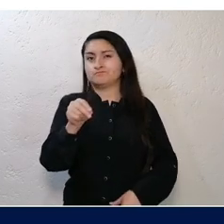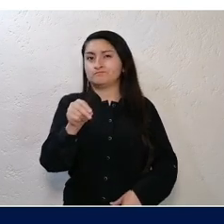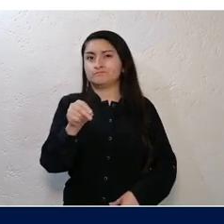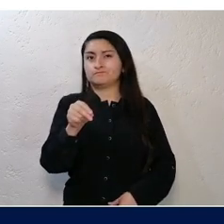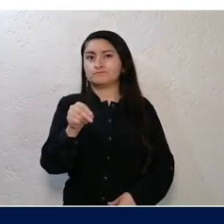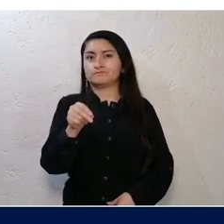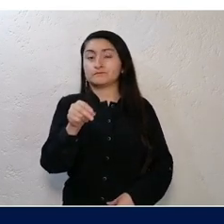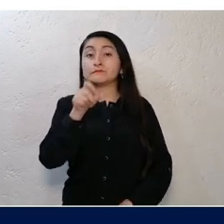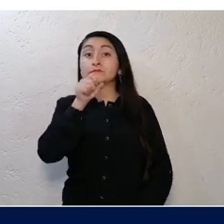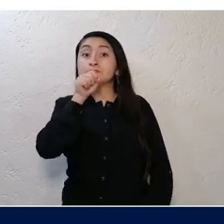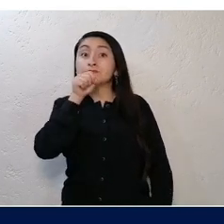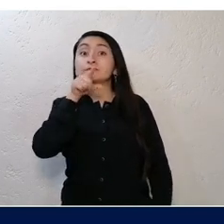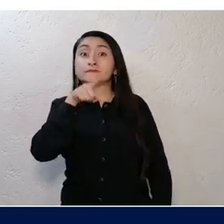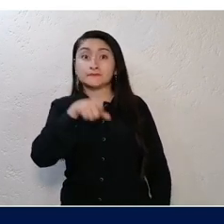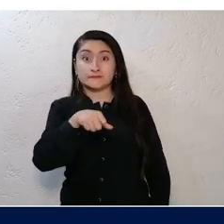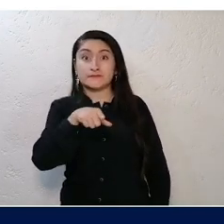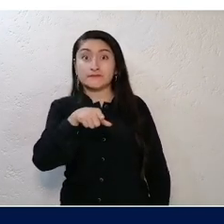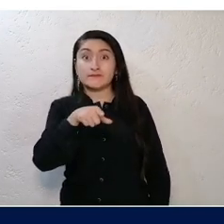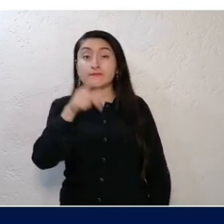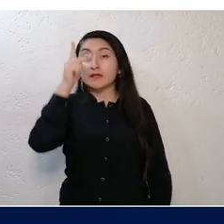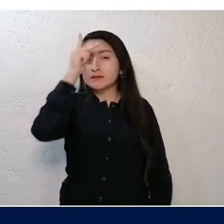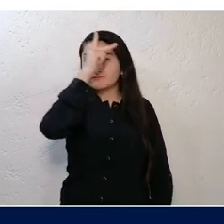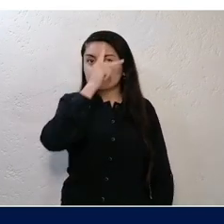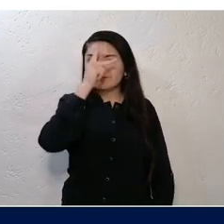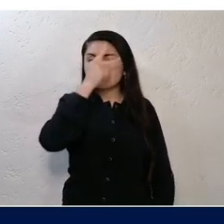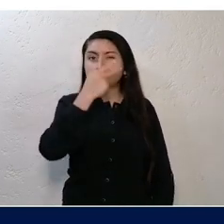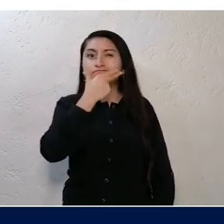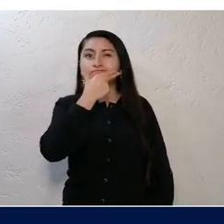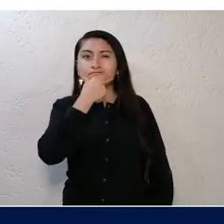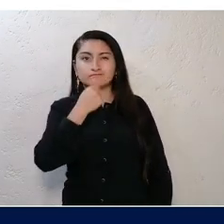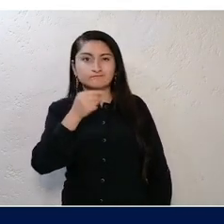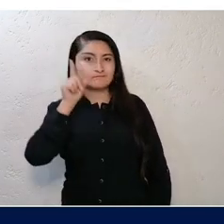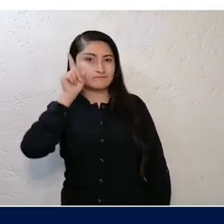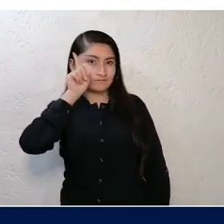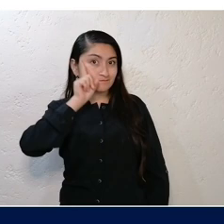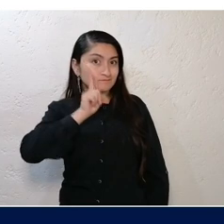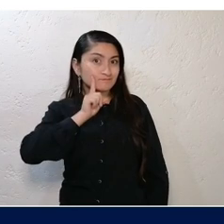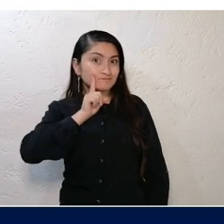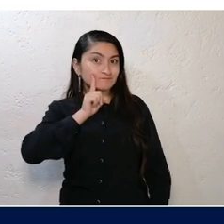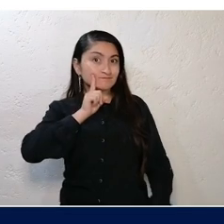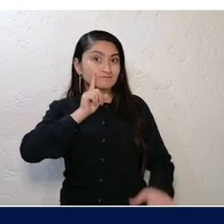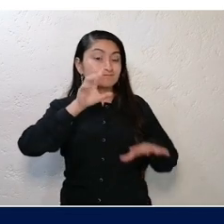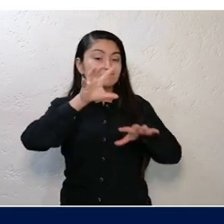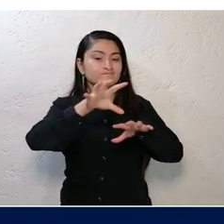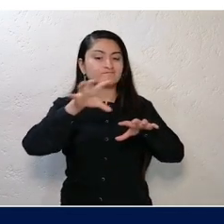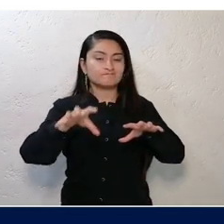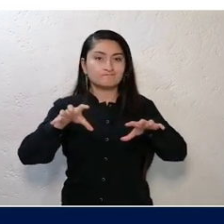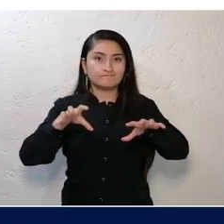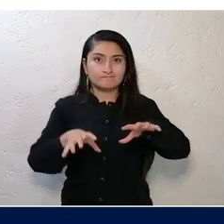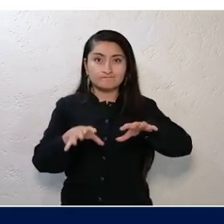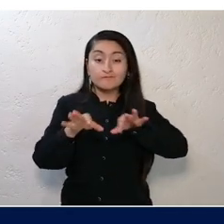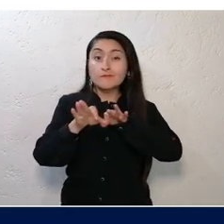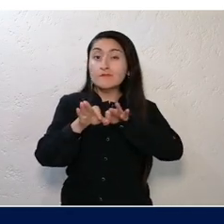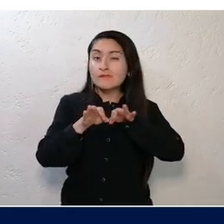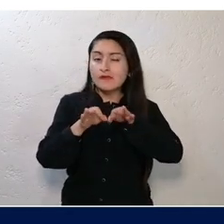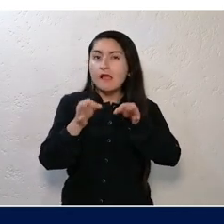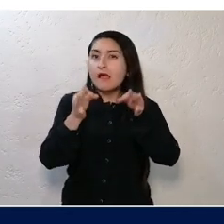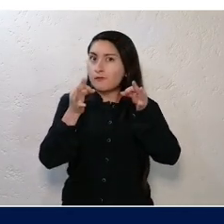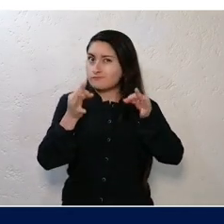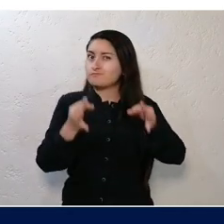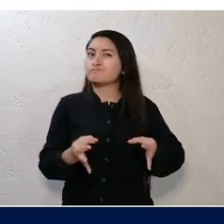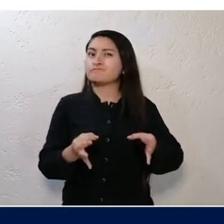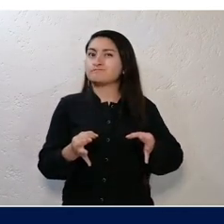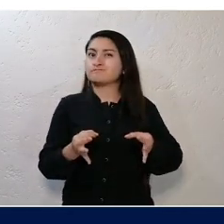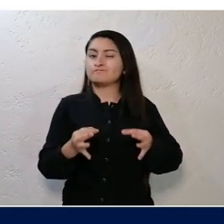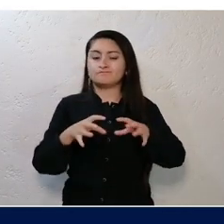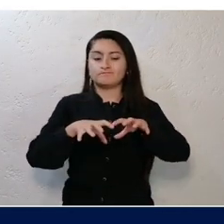Pero no solo eso, sino que además, esta división permite diferenciar lo que hacen los psicólogos y